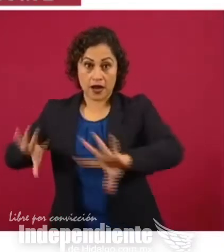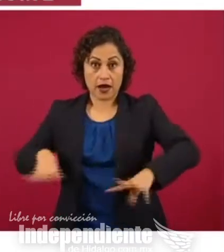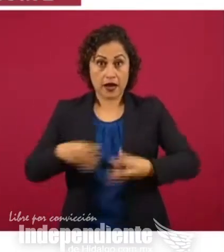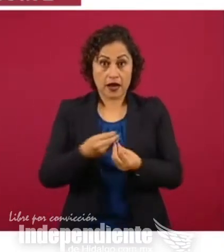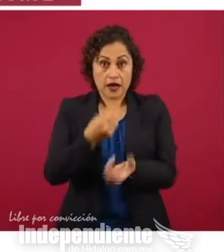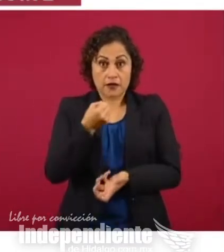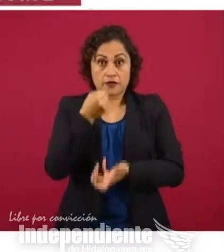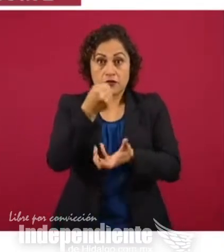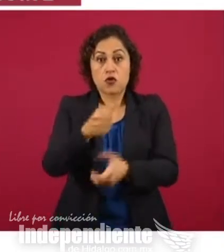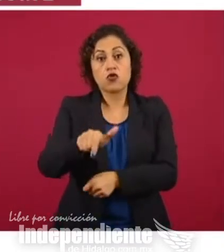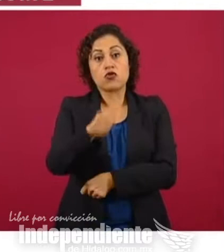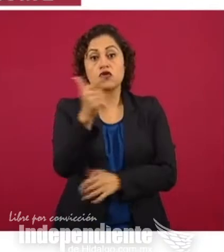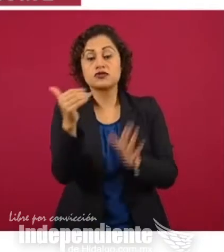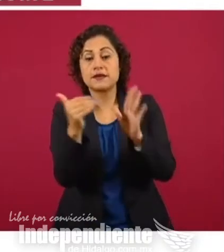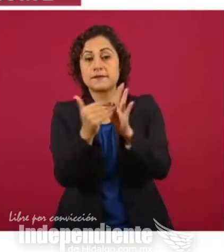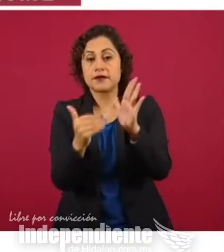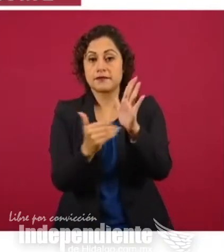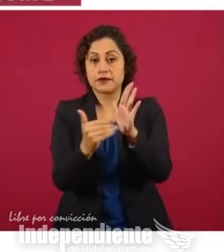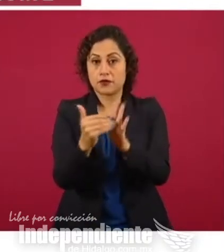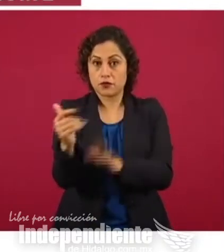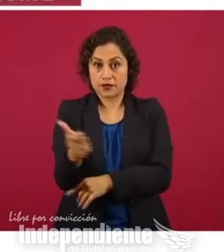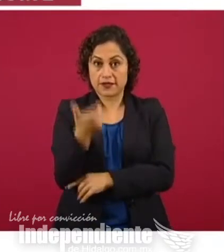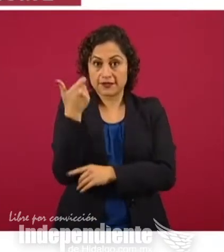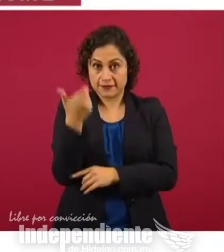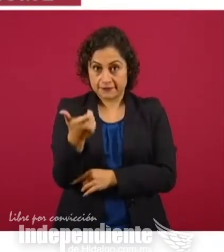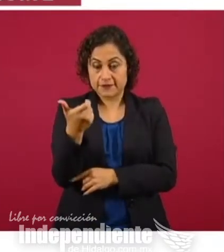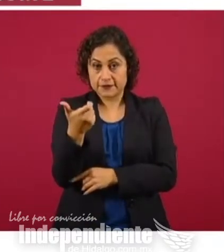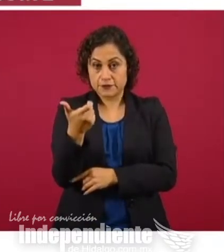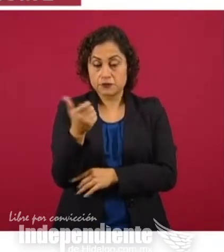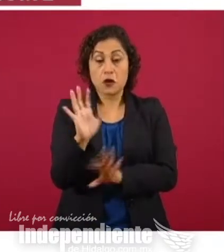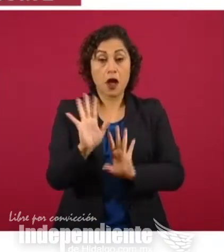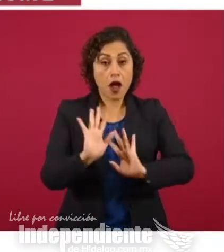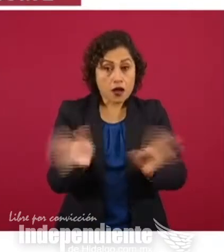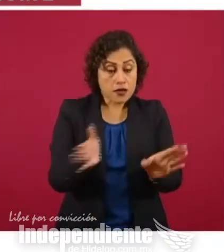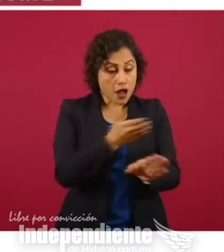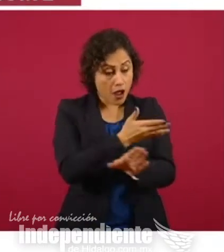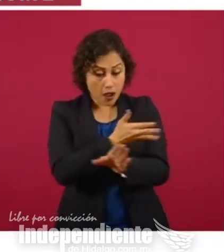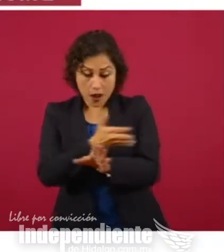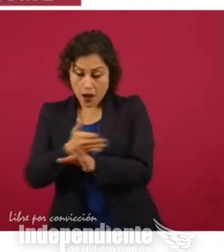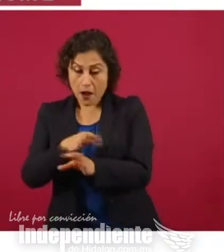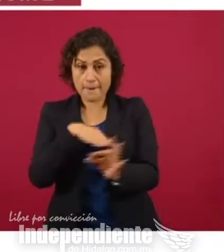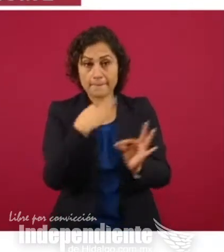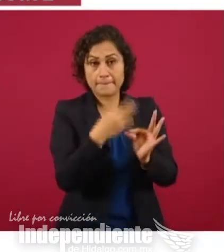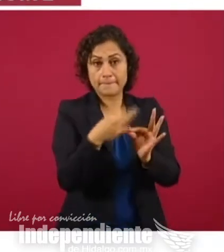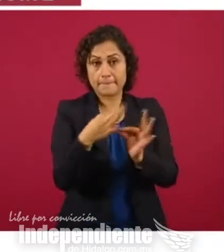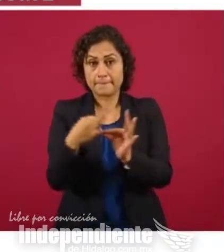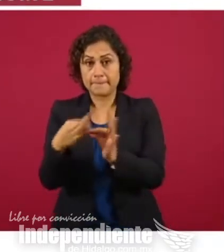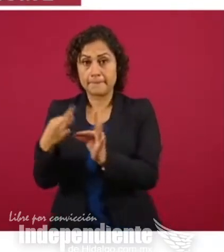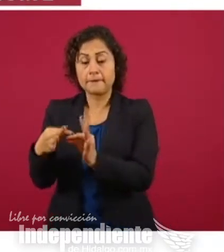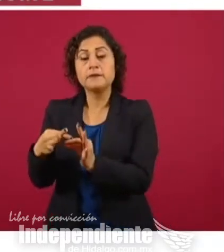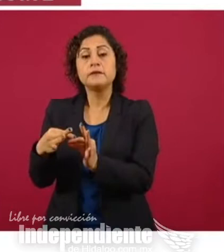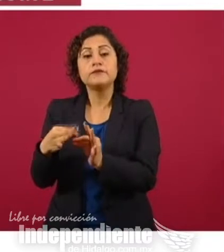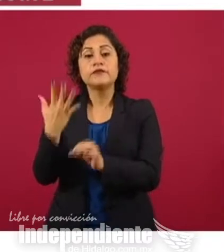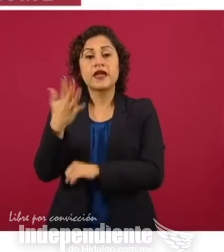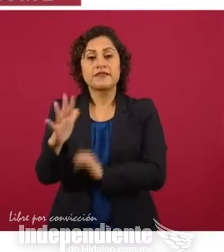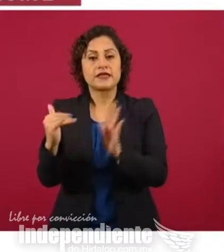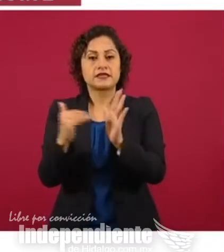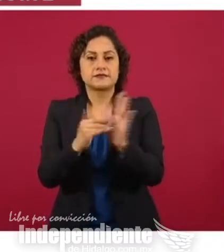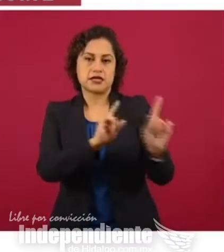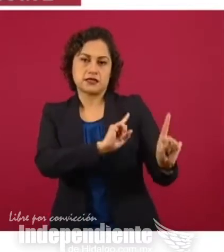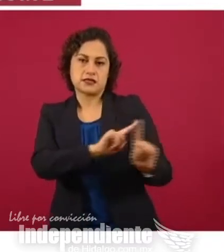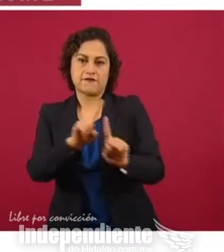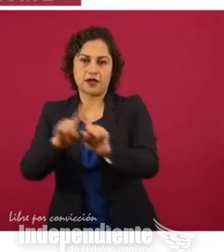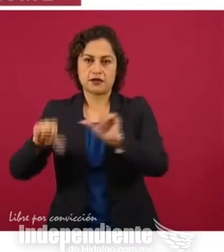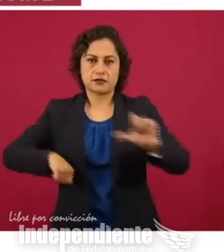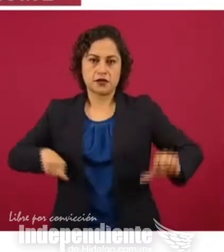millones de pesos. Se han concluido a la fecha más de 10 mil acciones, y